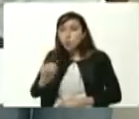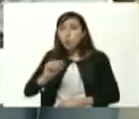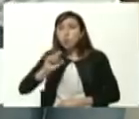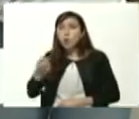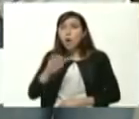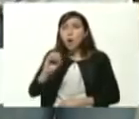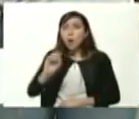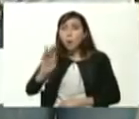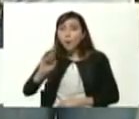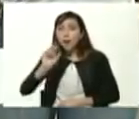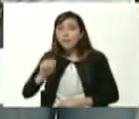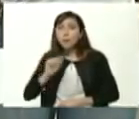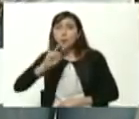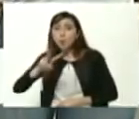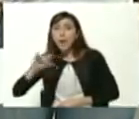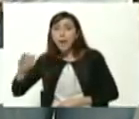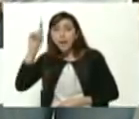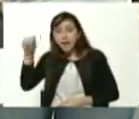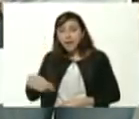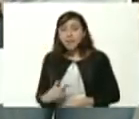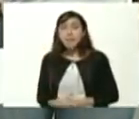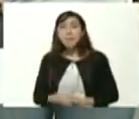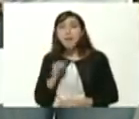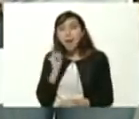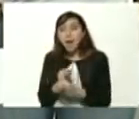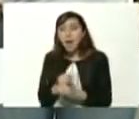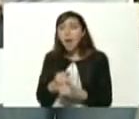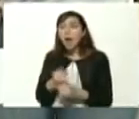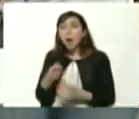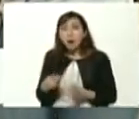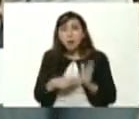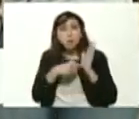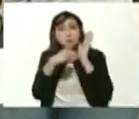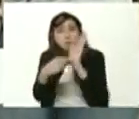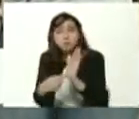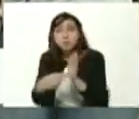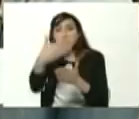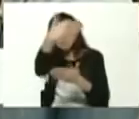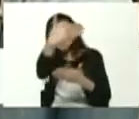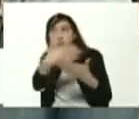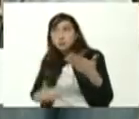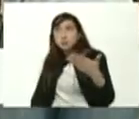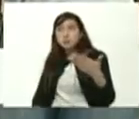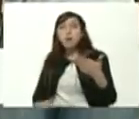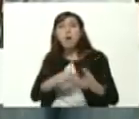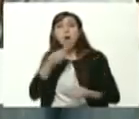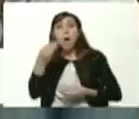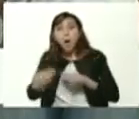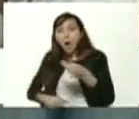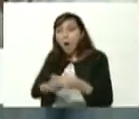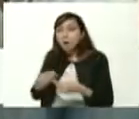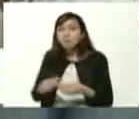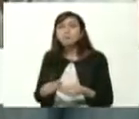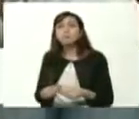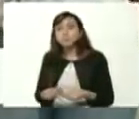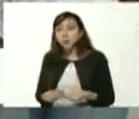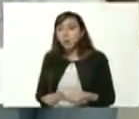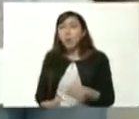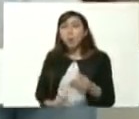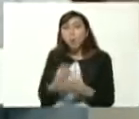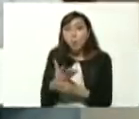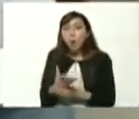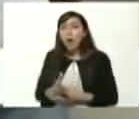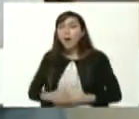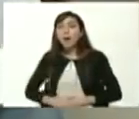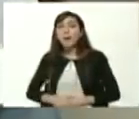y de inmediatamente la página carga luego proceden a realizar la carga del usuario es